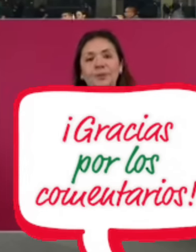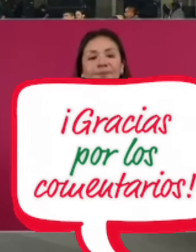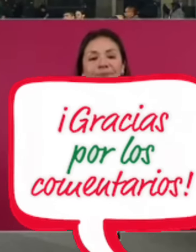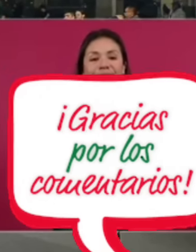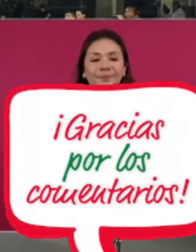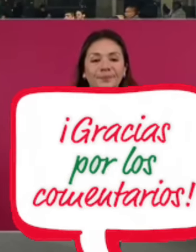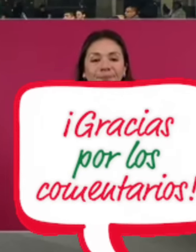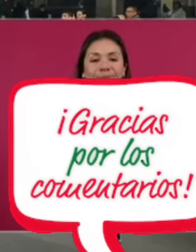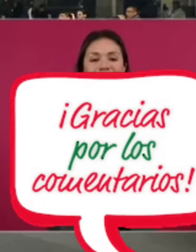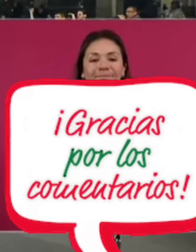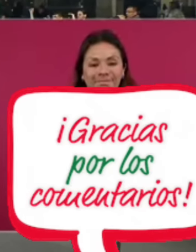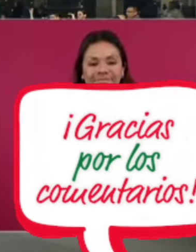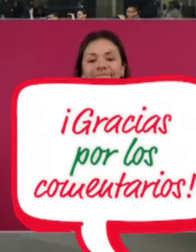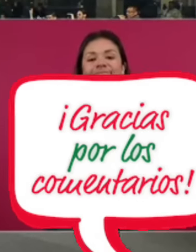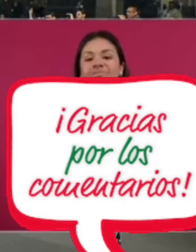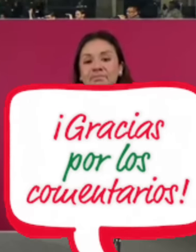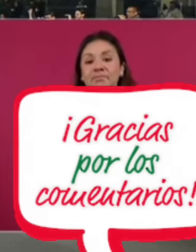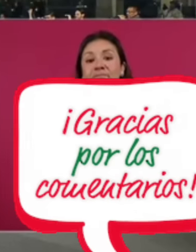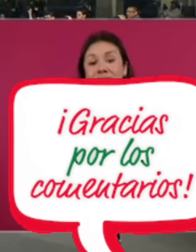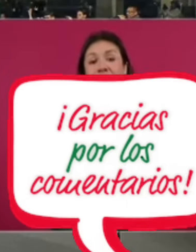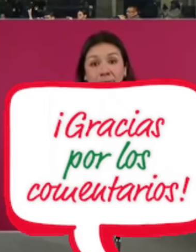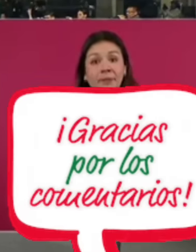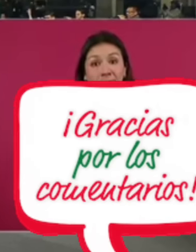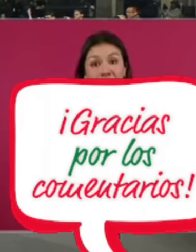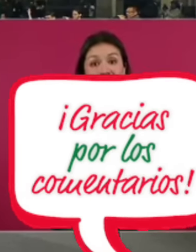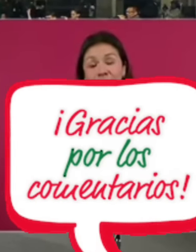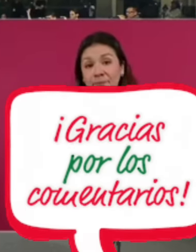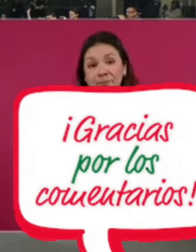regálanos un like. Bye. Empezamos acá. El...